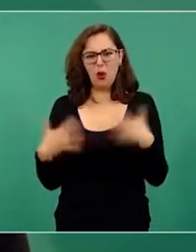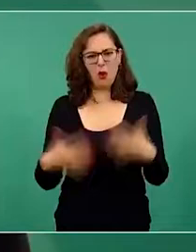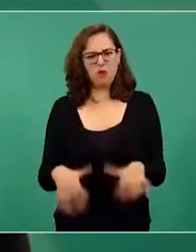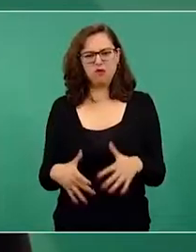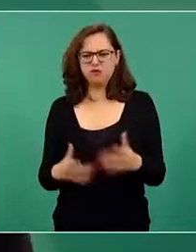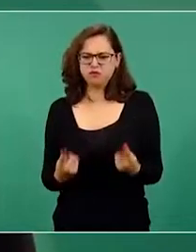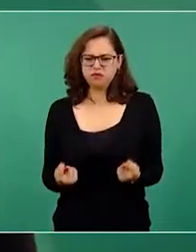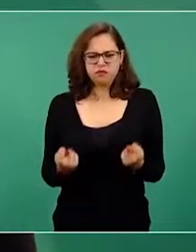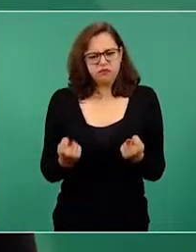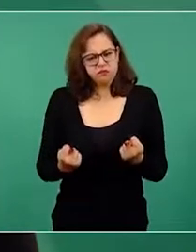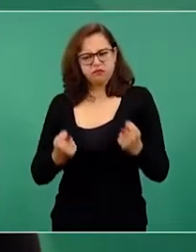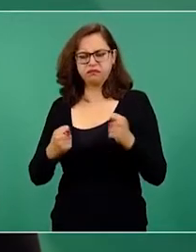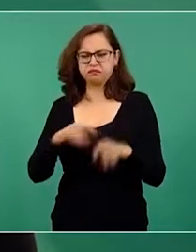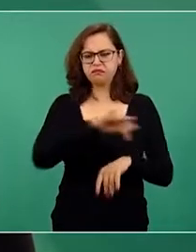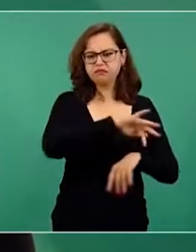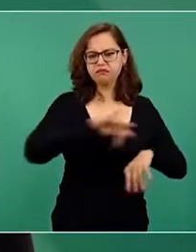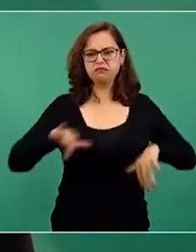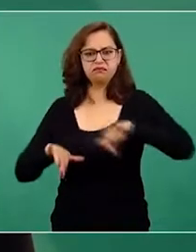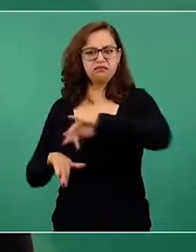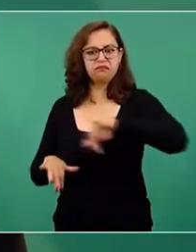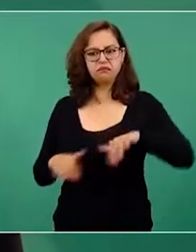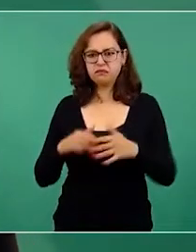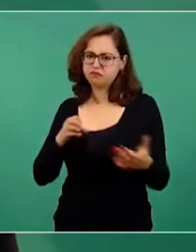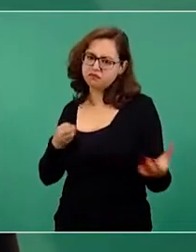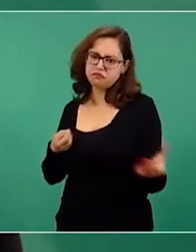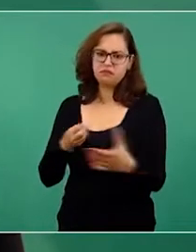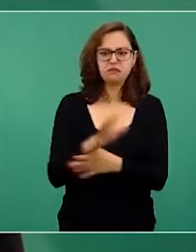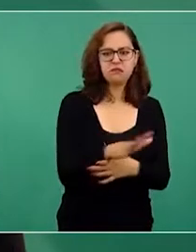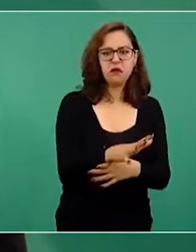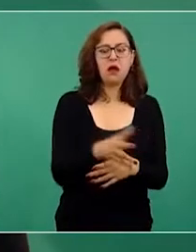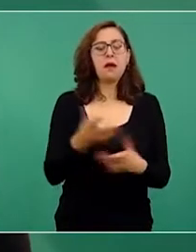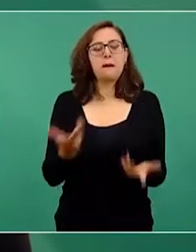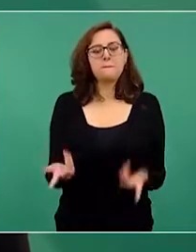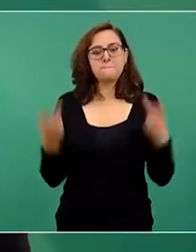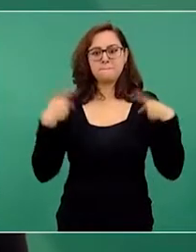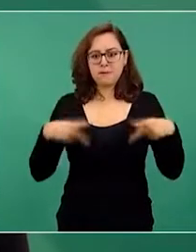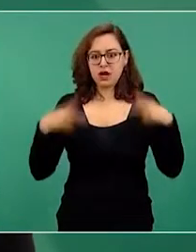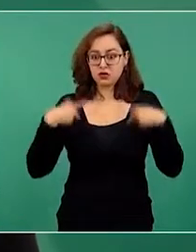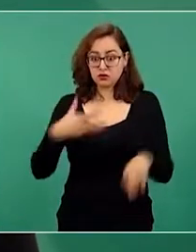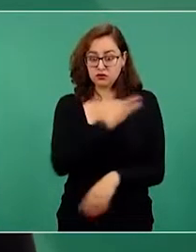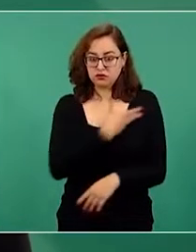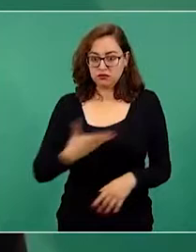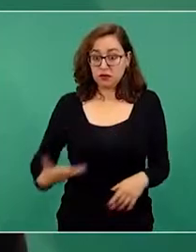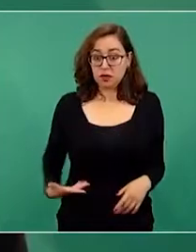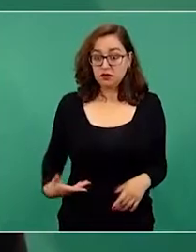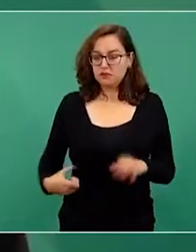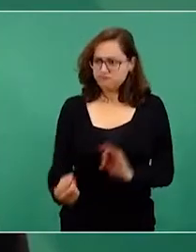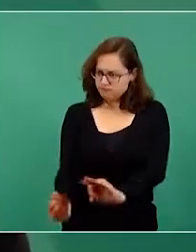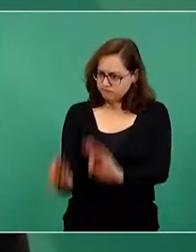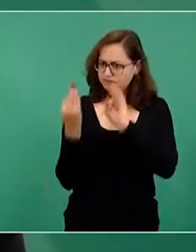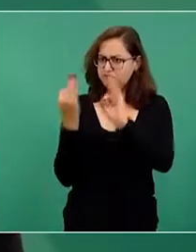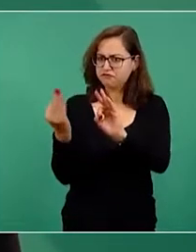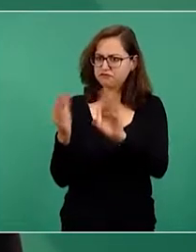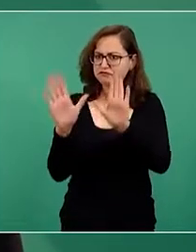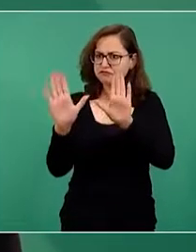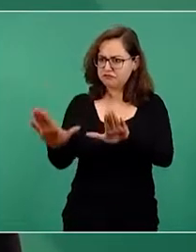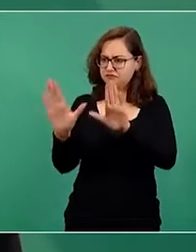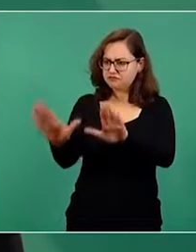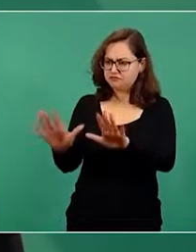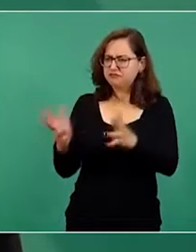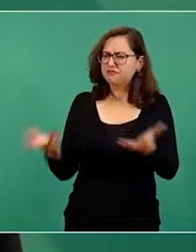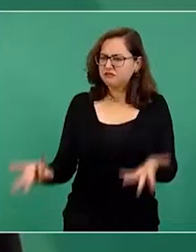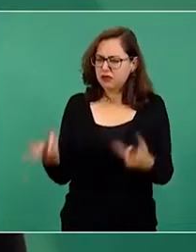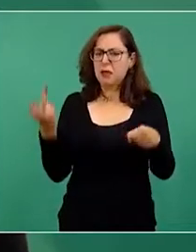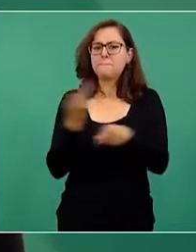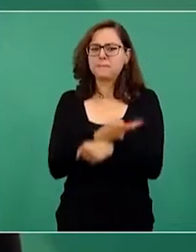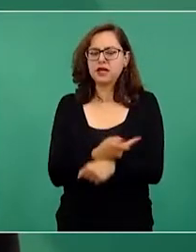atendió directamente su reclamo, habló con ellos de frente y les explicó puntualmente que los apoyos a